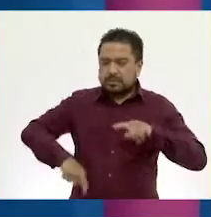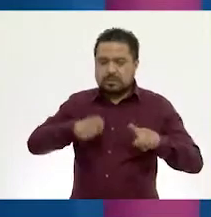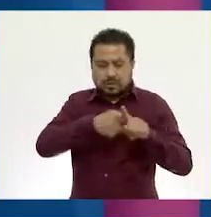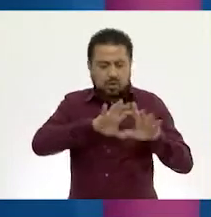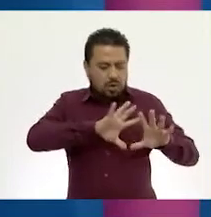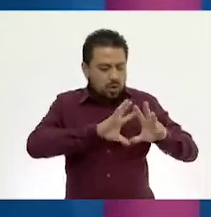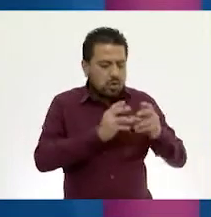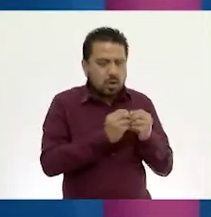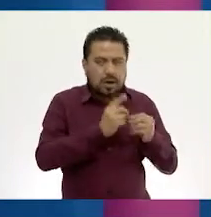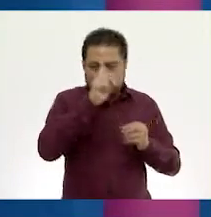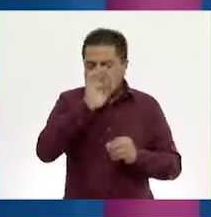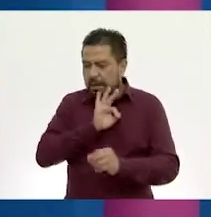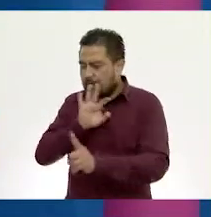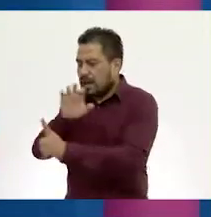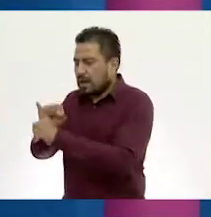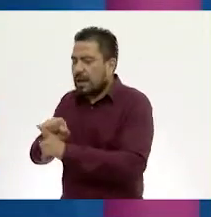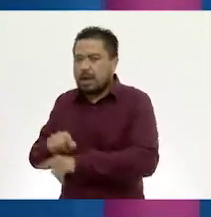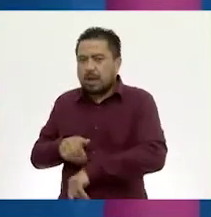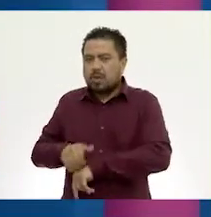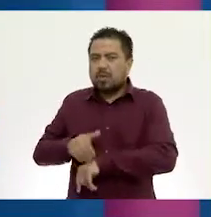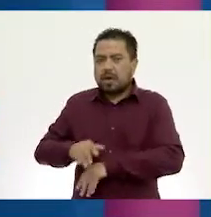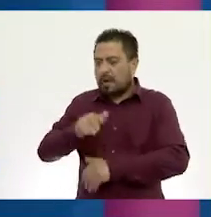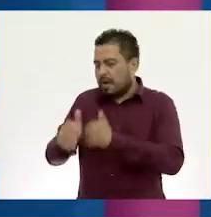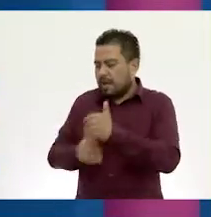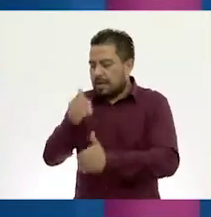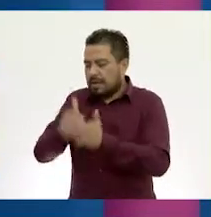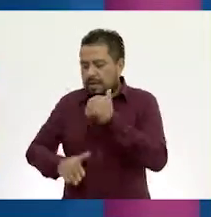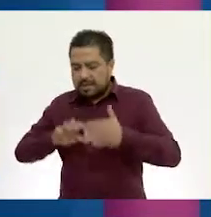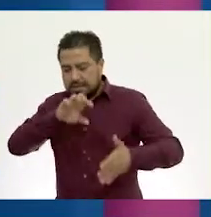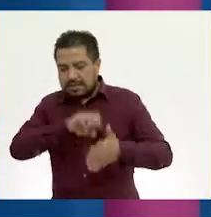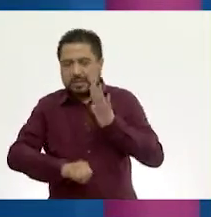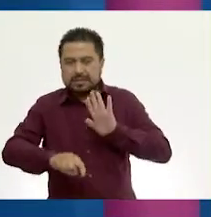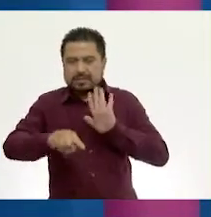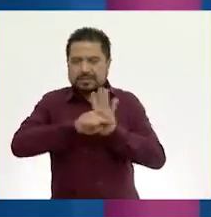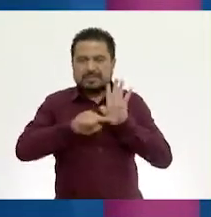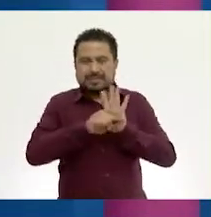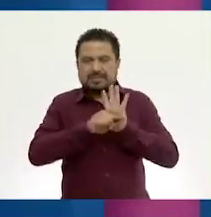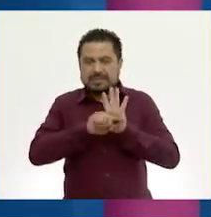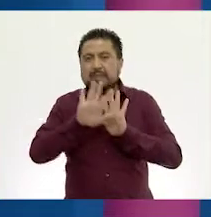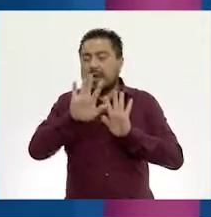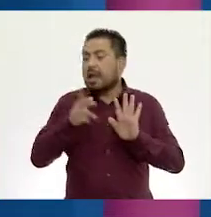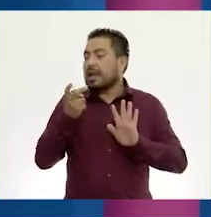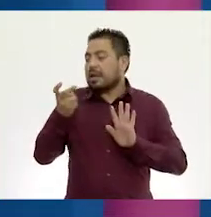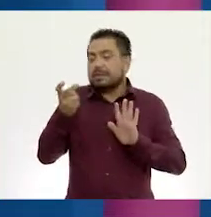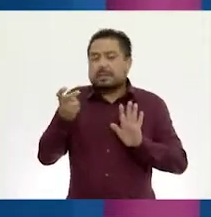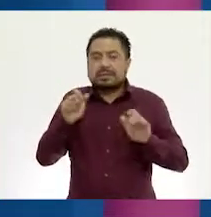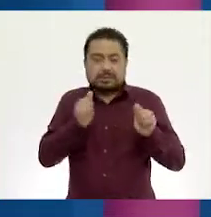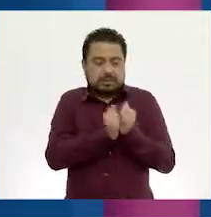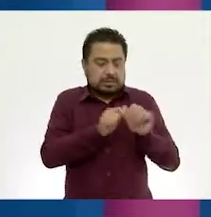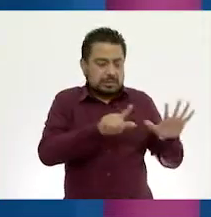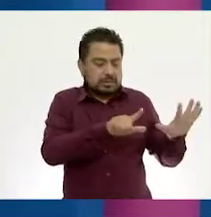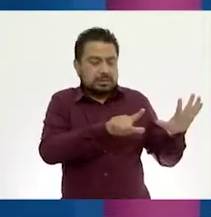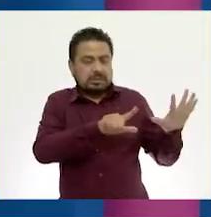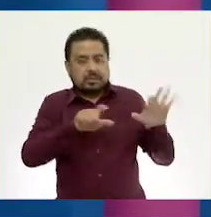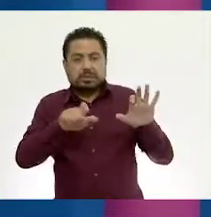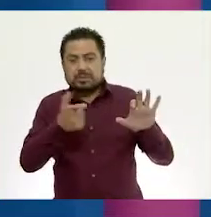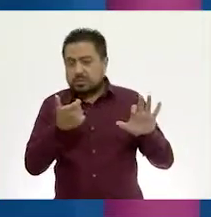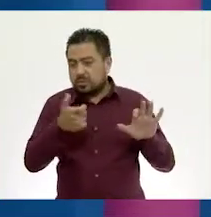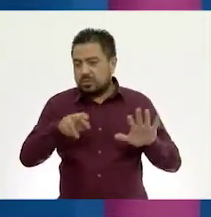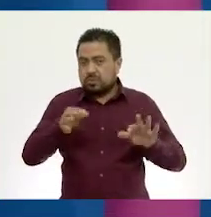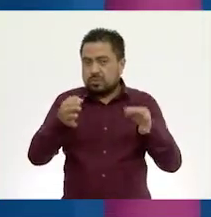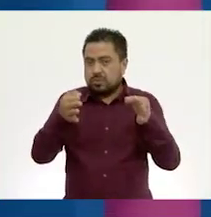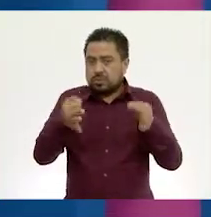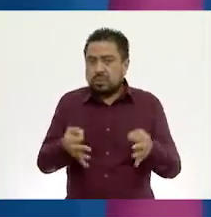total para poder llegar a la cantidad final. En este caso en específico, a los 700 pesos que cuestan